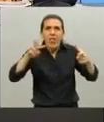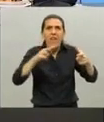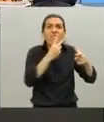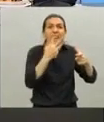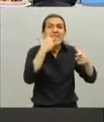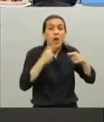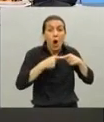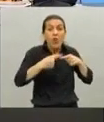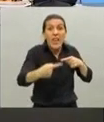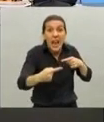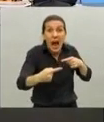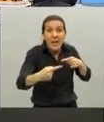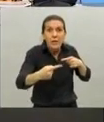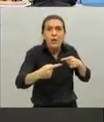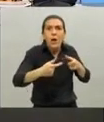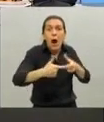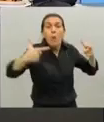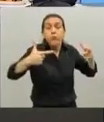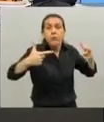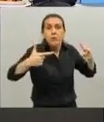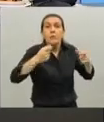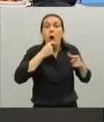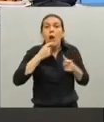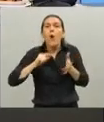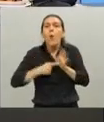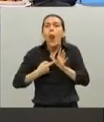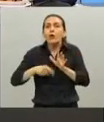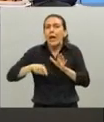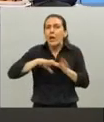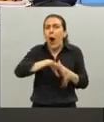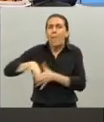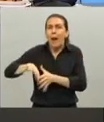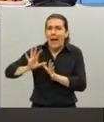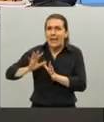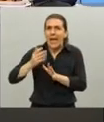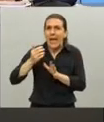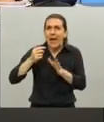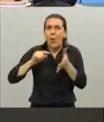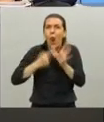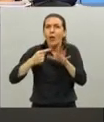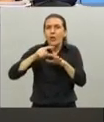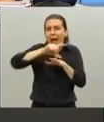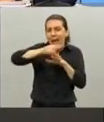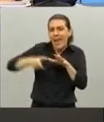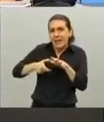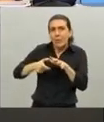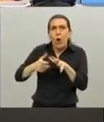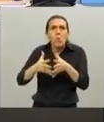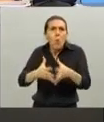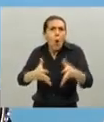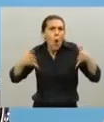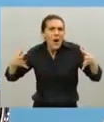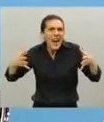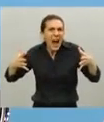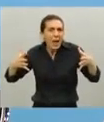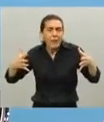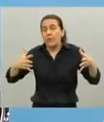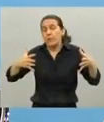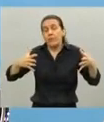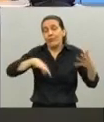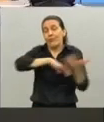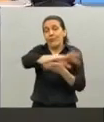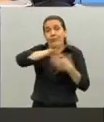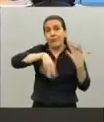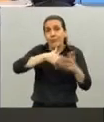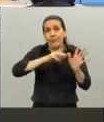Hoy es cada 33 si no contamos el AMBA, porque el AMBA, por la densidad demográfica que tiene, trastorna todo,